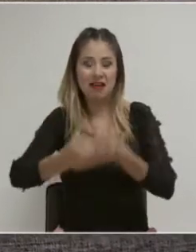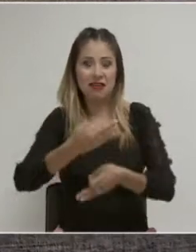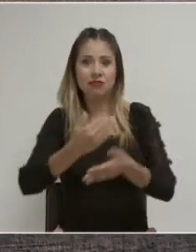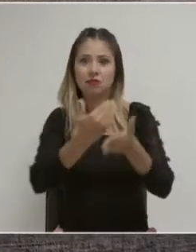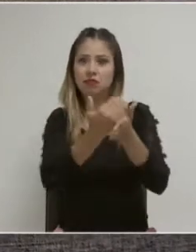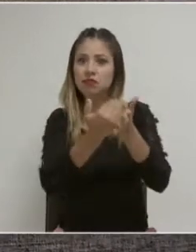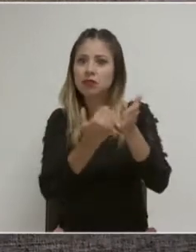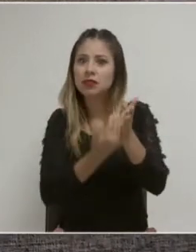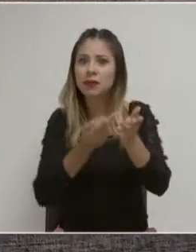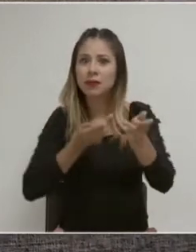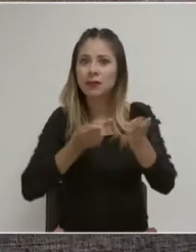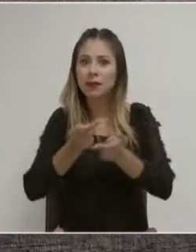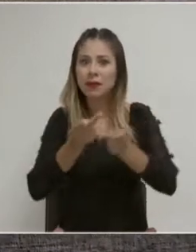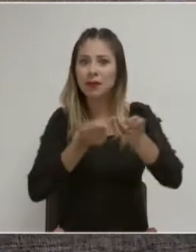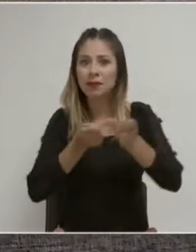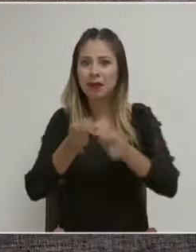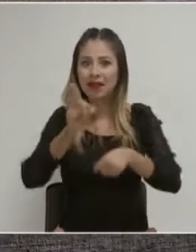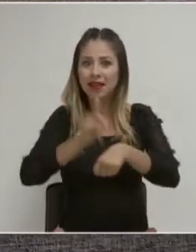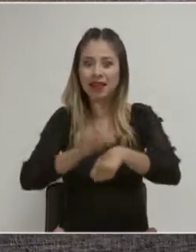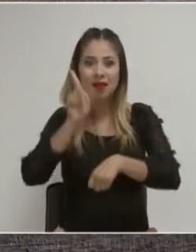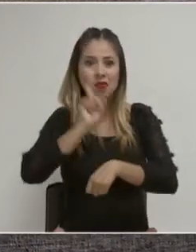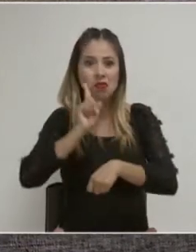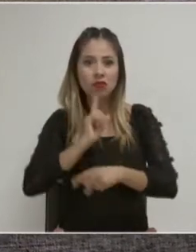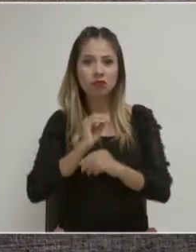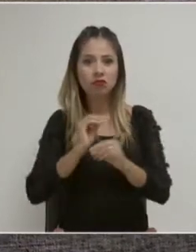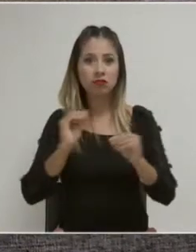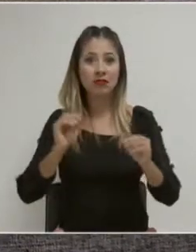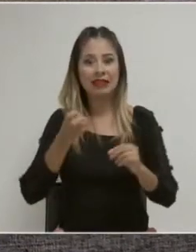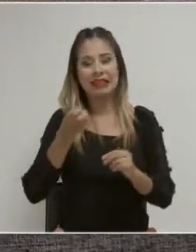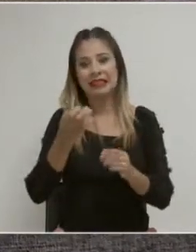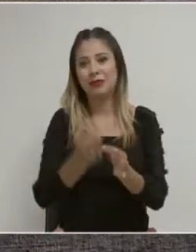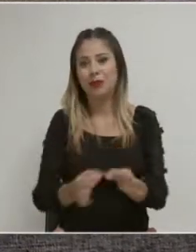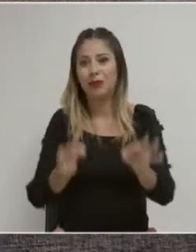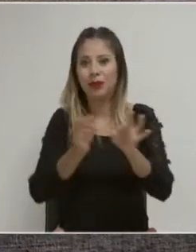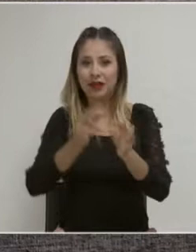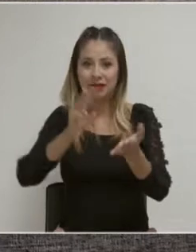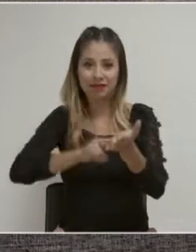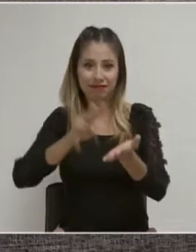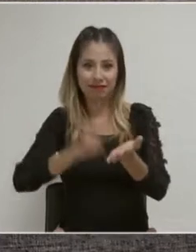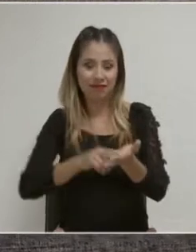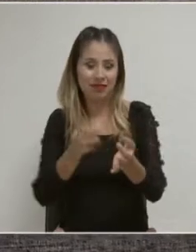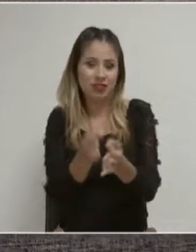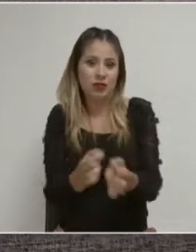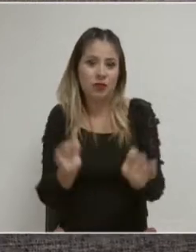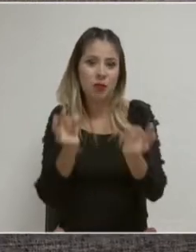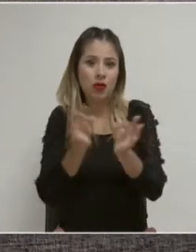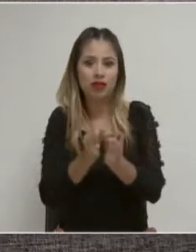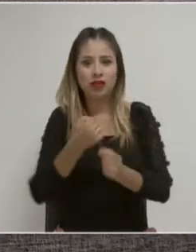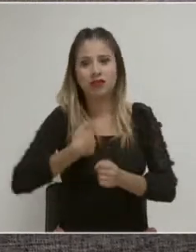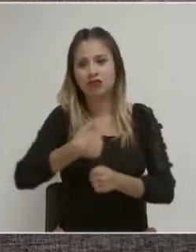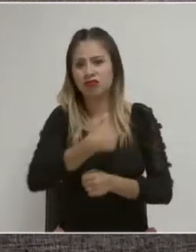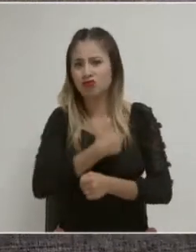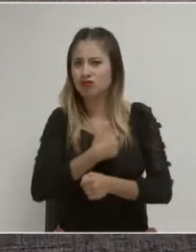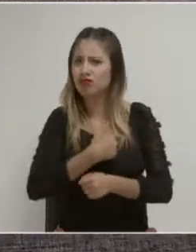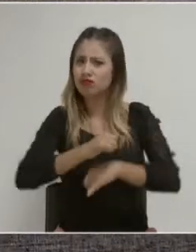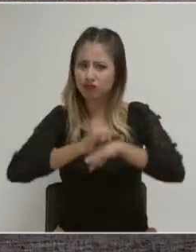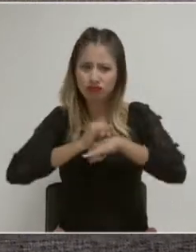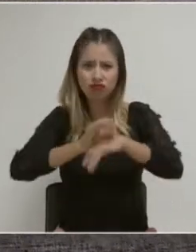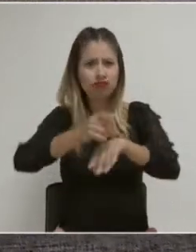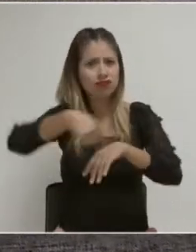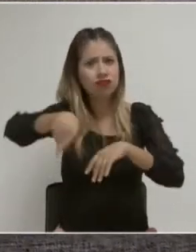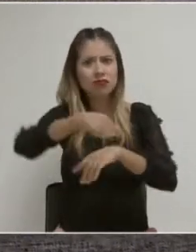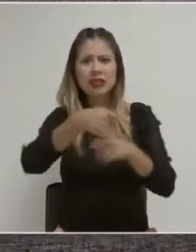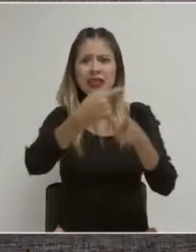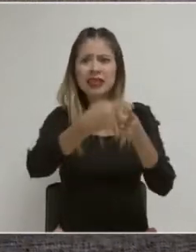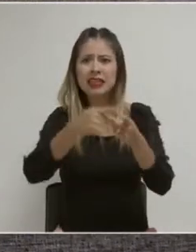significativa y sobre todo porque es muy relevante en esta ocasión hablar de esta fecha que ha unido a todos los